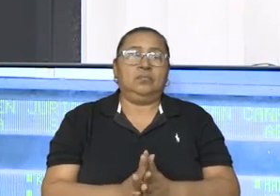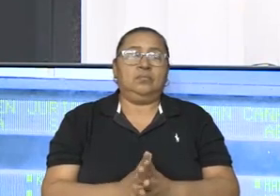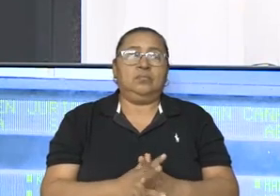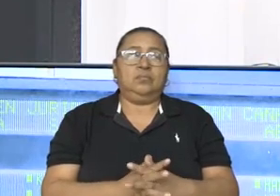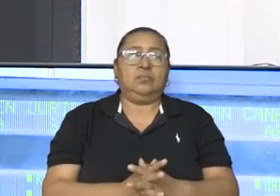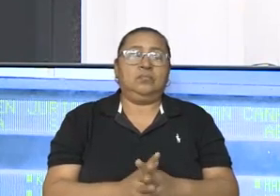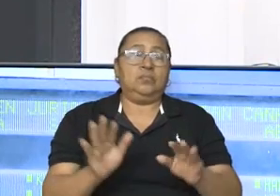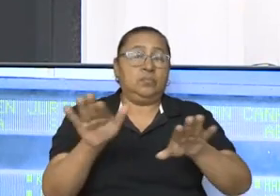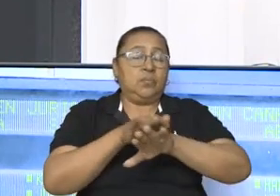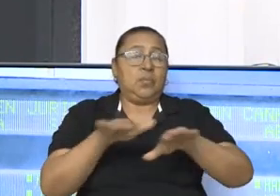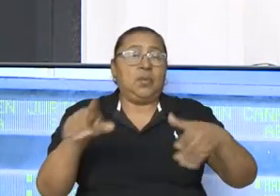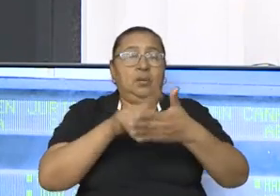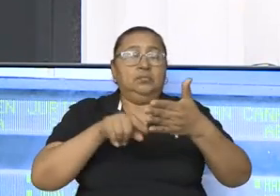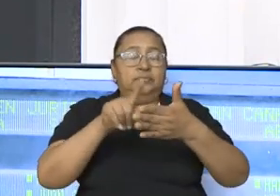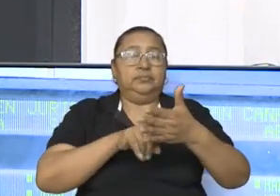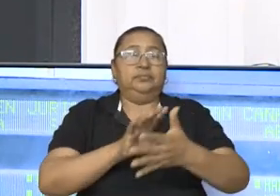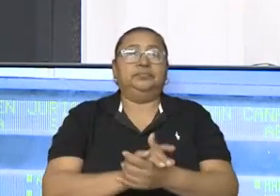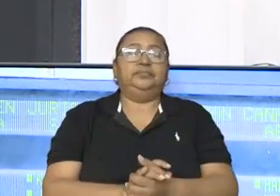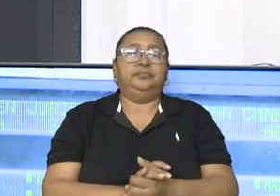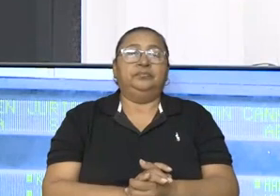Se cierra la votación.